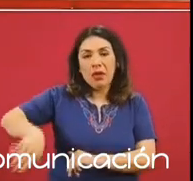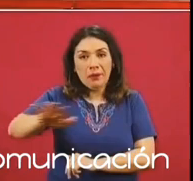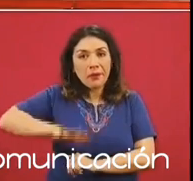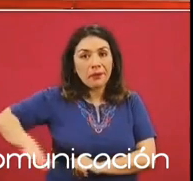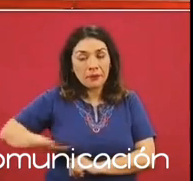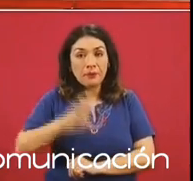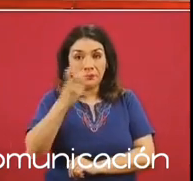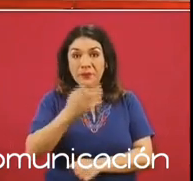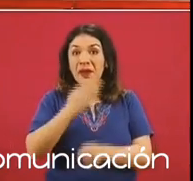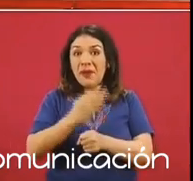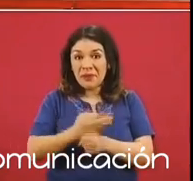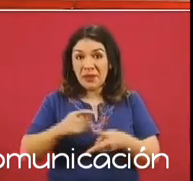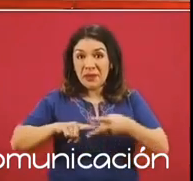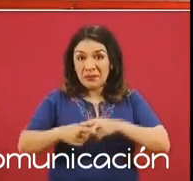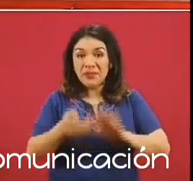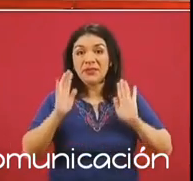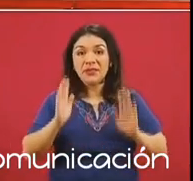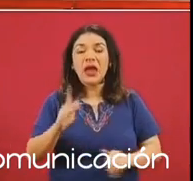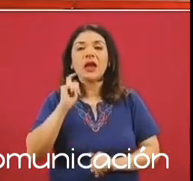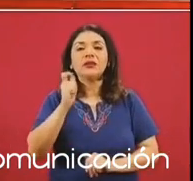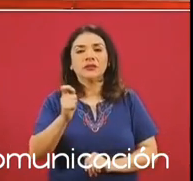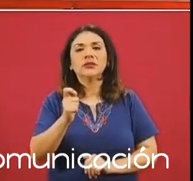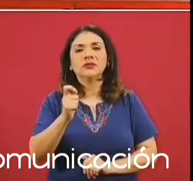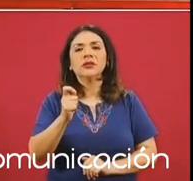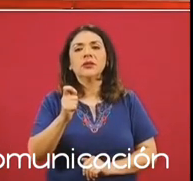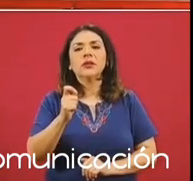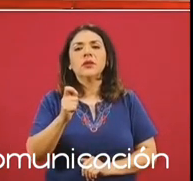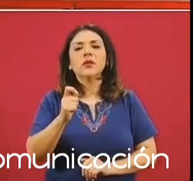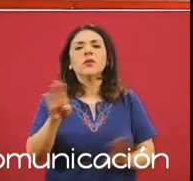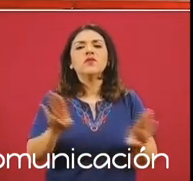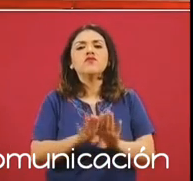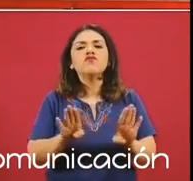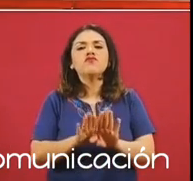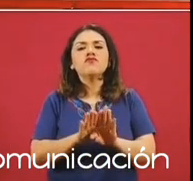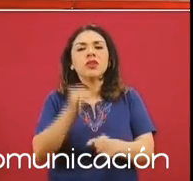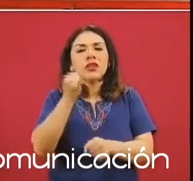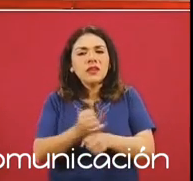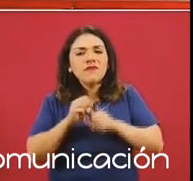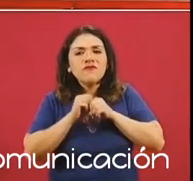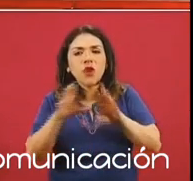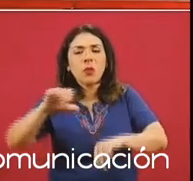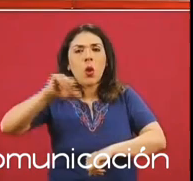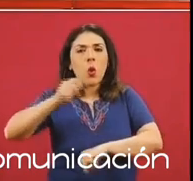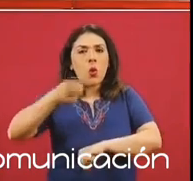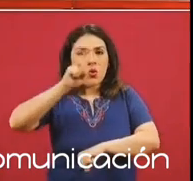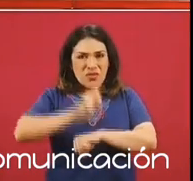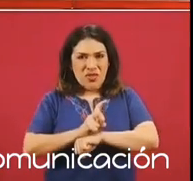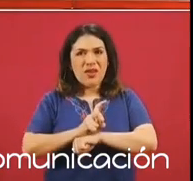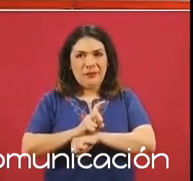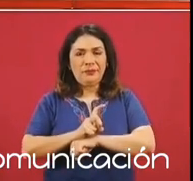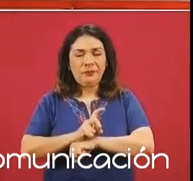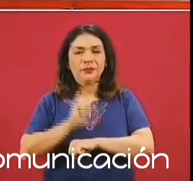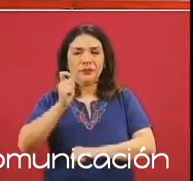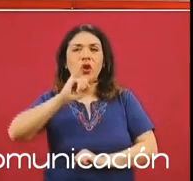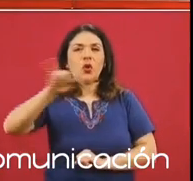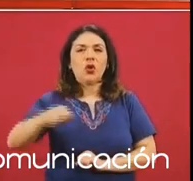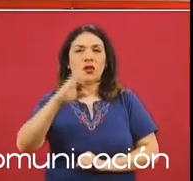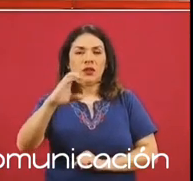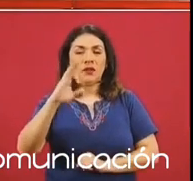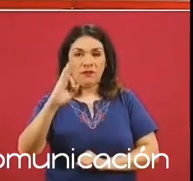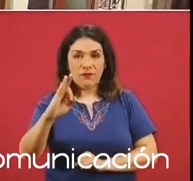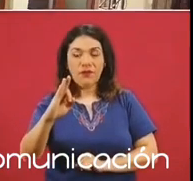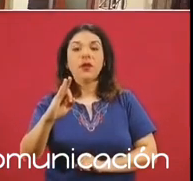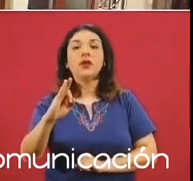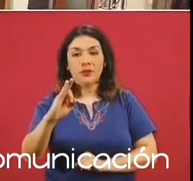Empezamos, si les parece bien, con el informe del día de hoy, de Jóvenes Construyendo el